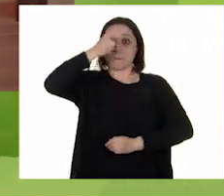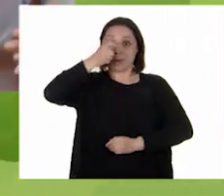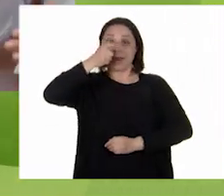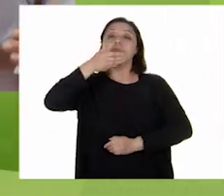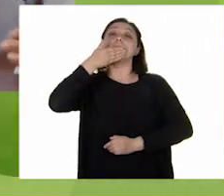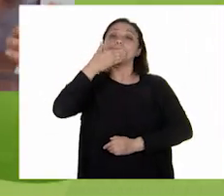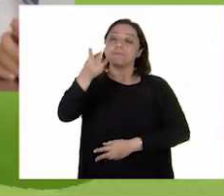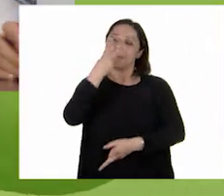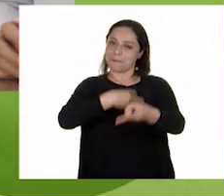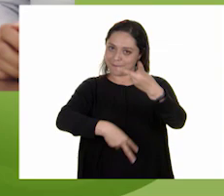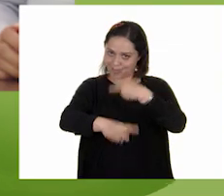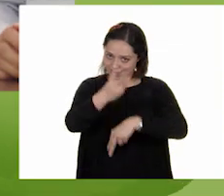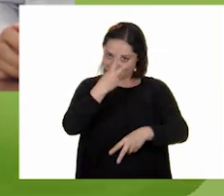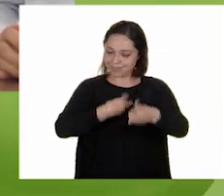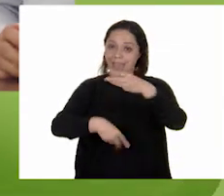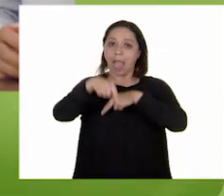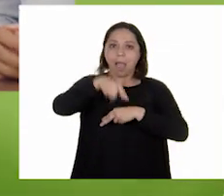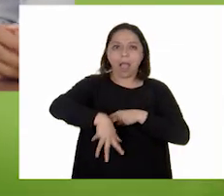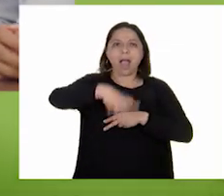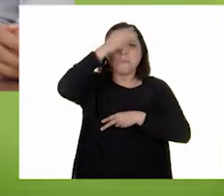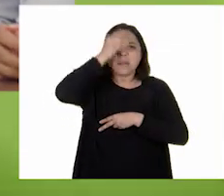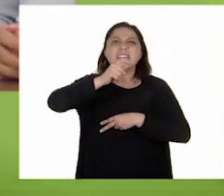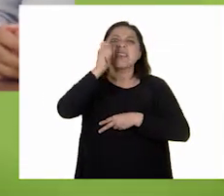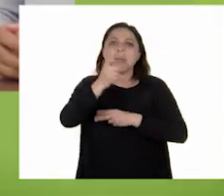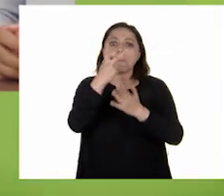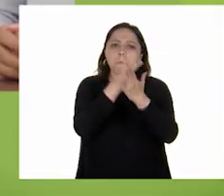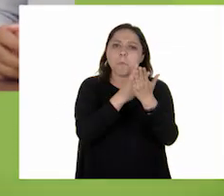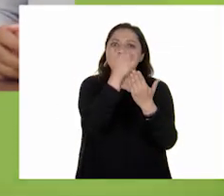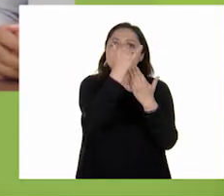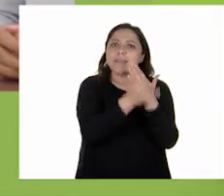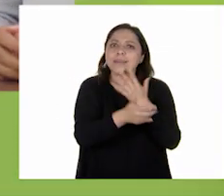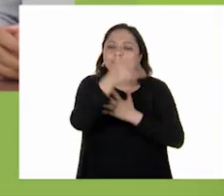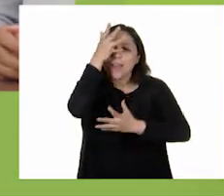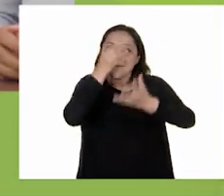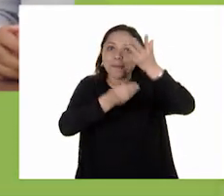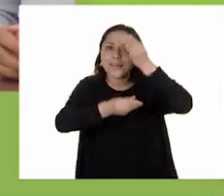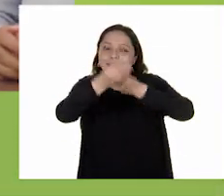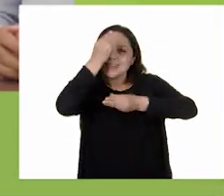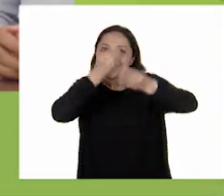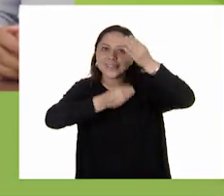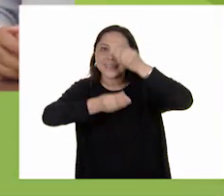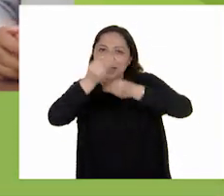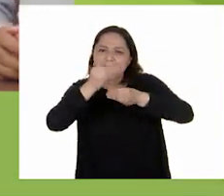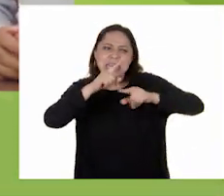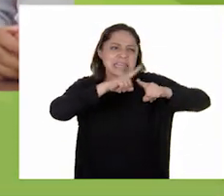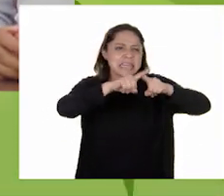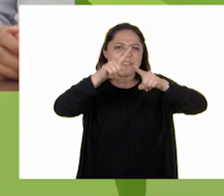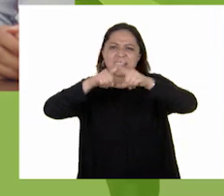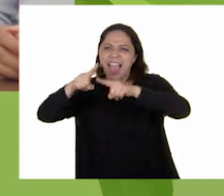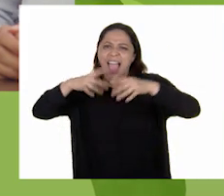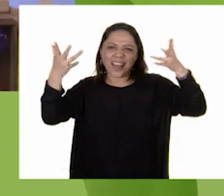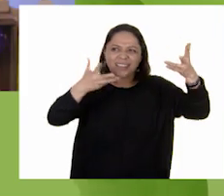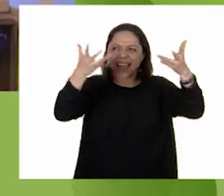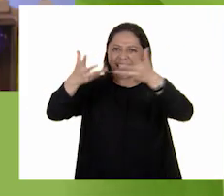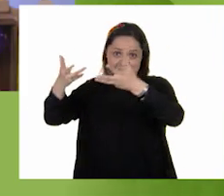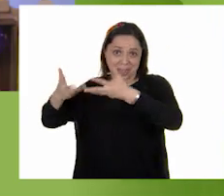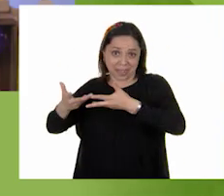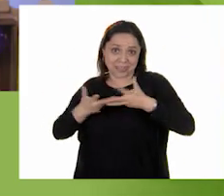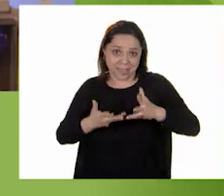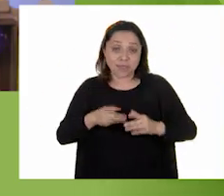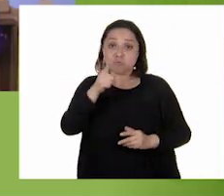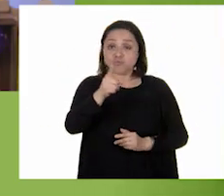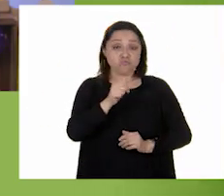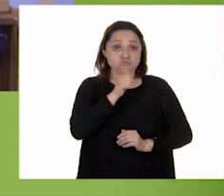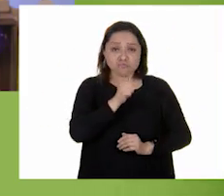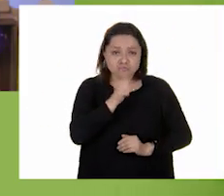bienvenida. Aquí aprendemos a hacer un proyecto de aprendizaje a través de misiones súper especiales. Si no has hecho